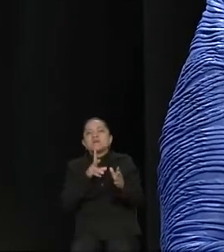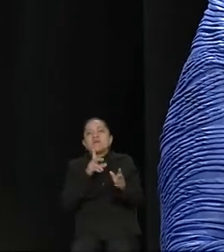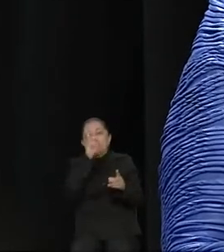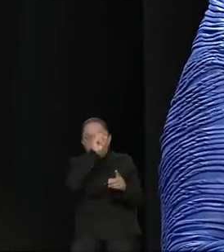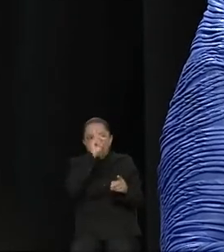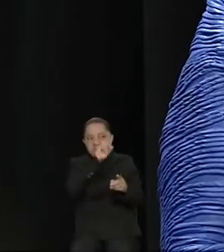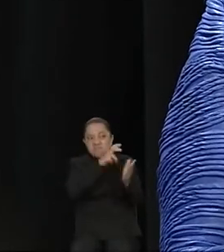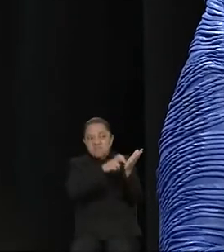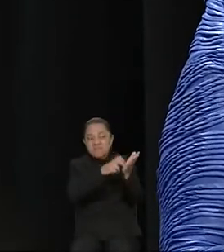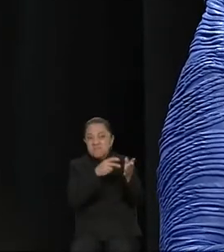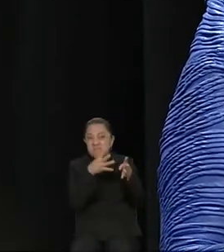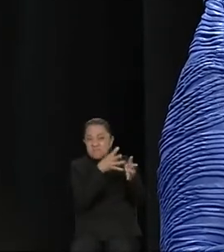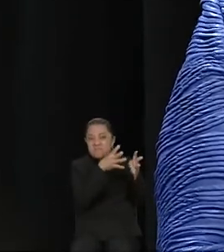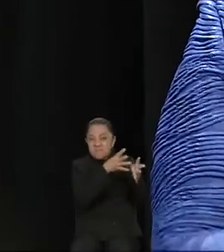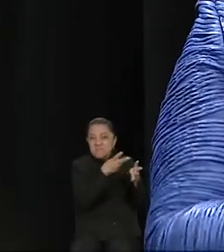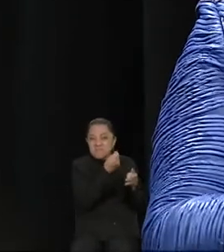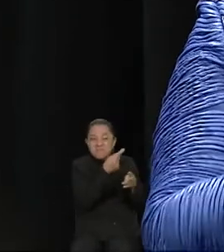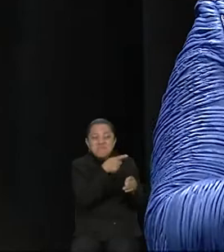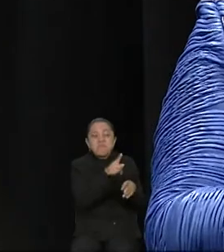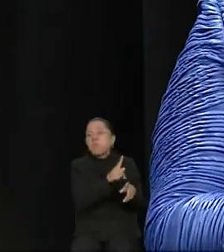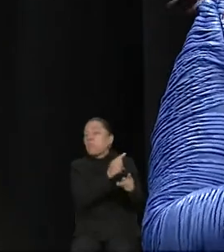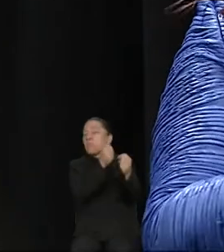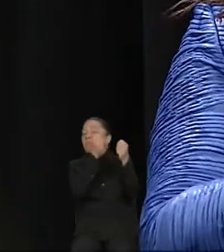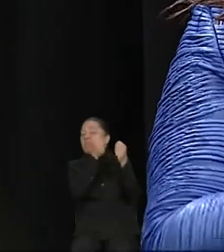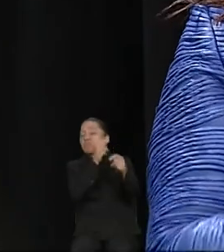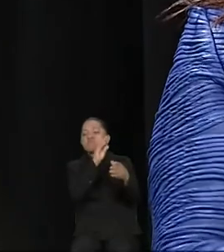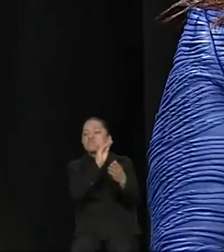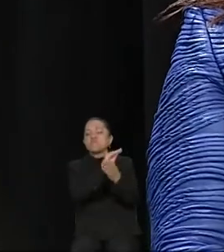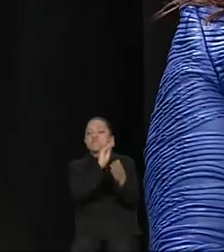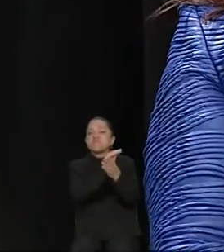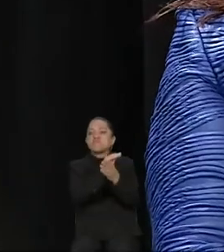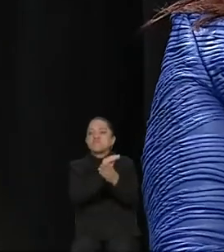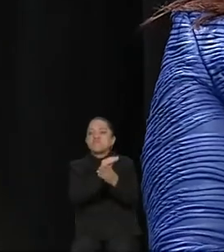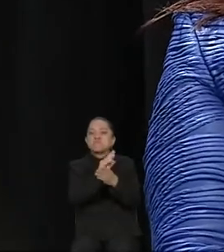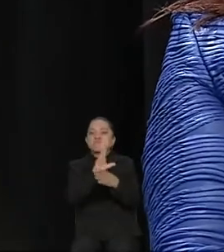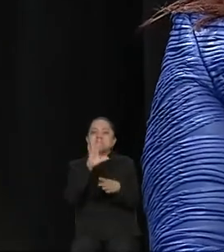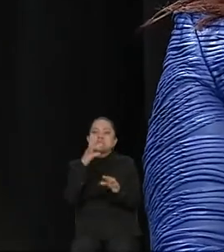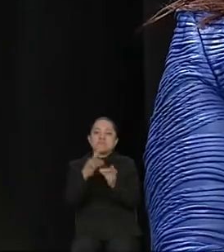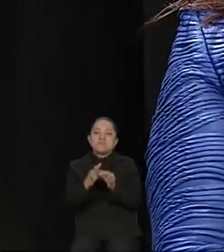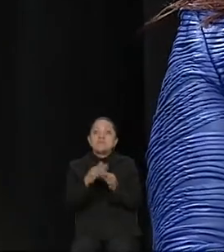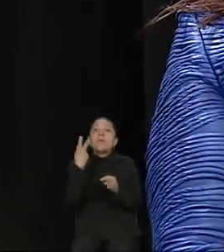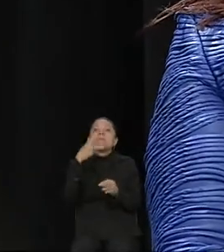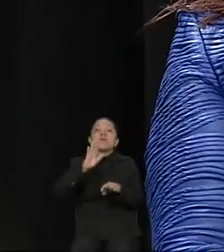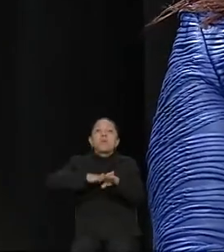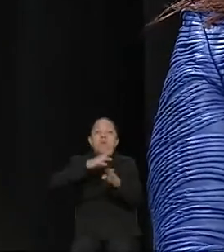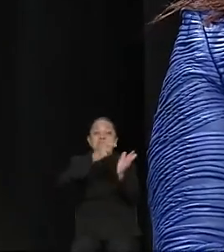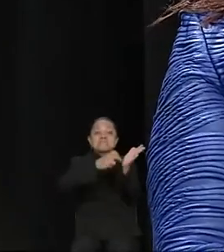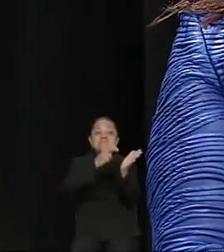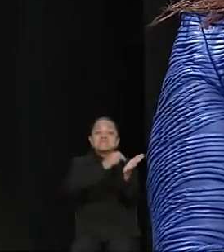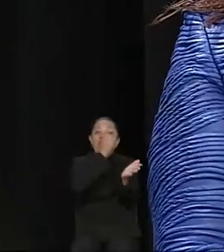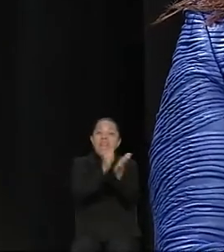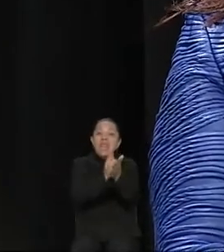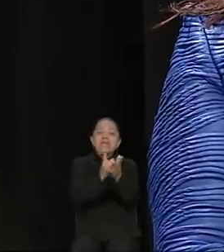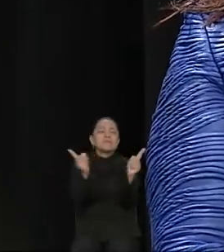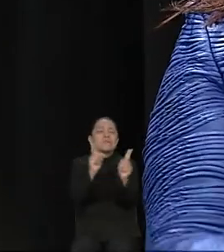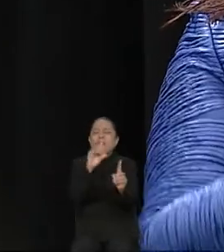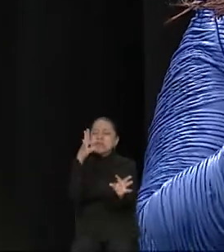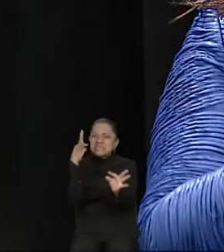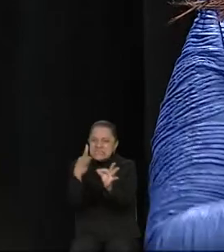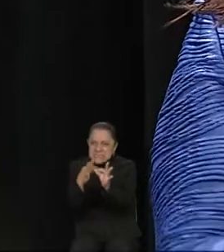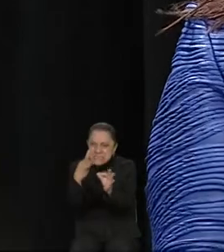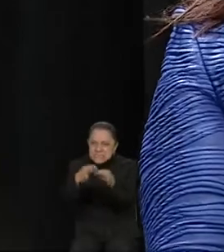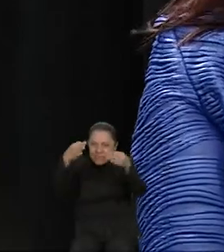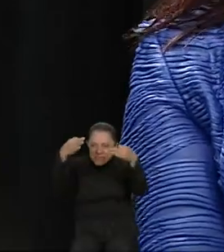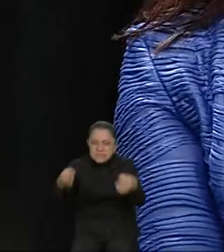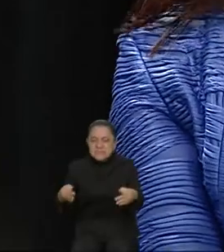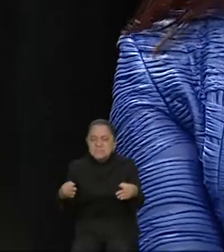Así es que es muy importante, en este caso, que más allá de modificar la ley, seamos muy concretos y muy puntuales en exhortos para